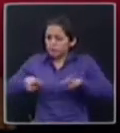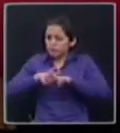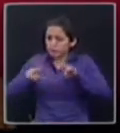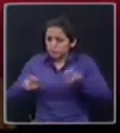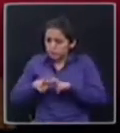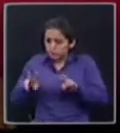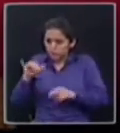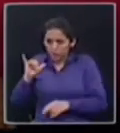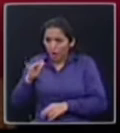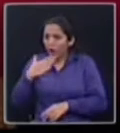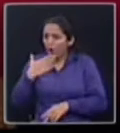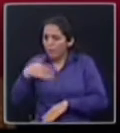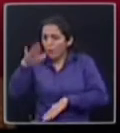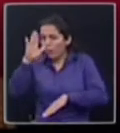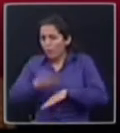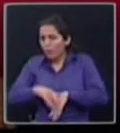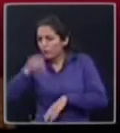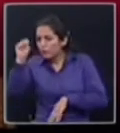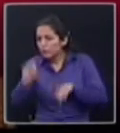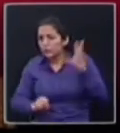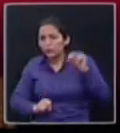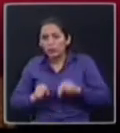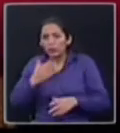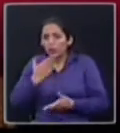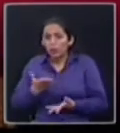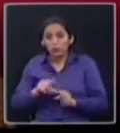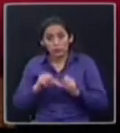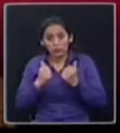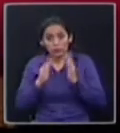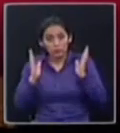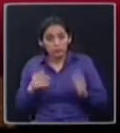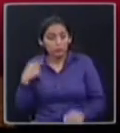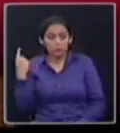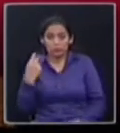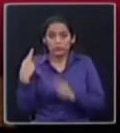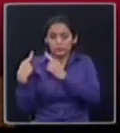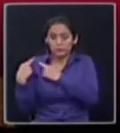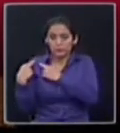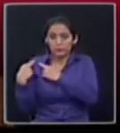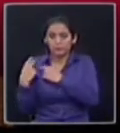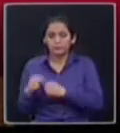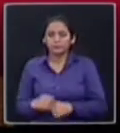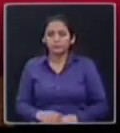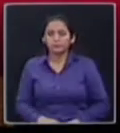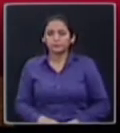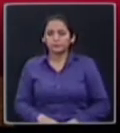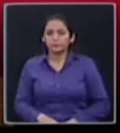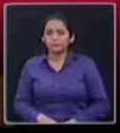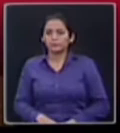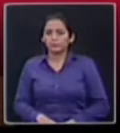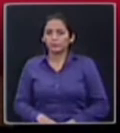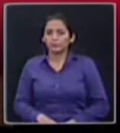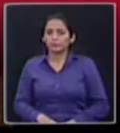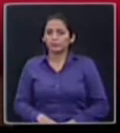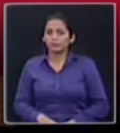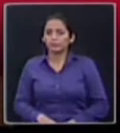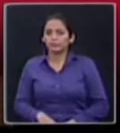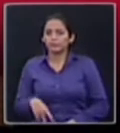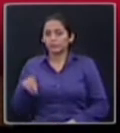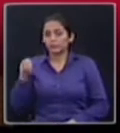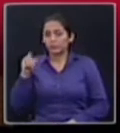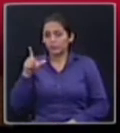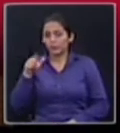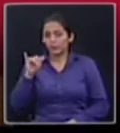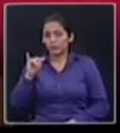Porque es lo que le corresponde hacer a la Asamblea por los ciudadanos. ¿Para el ex contralor Carlos Pollitt cabe el juicio político entonces? Por supuesto.